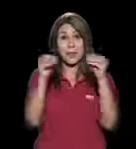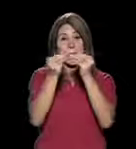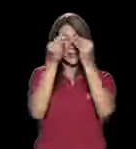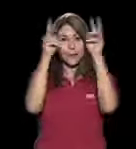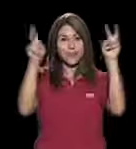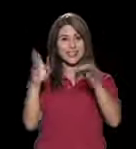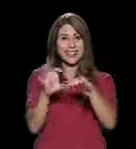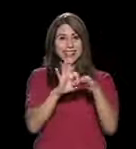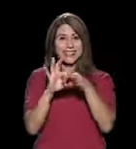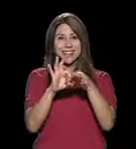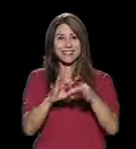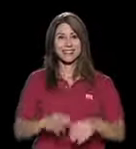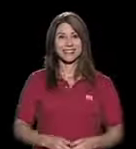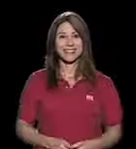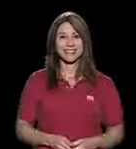seguimos aquí con más información en Nexos. Gracias.